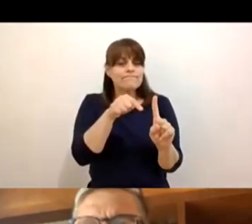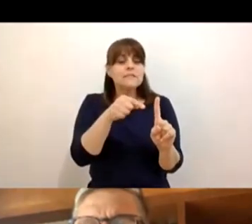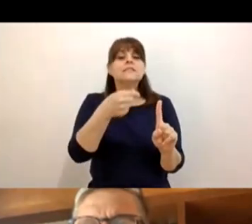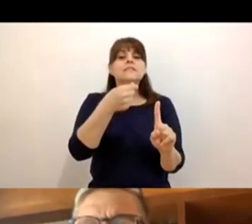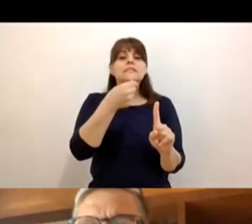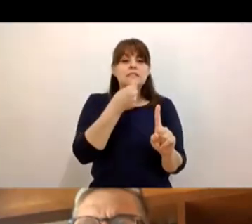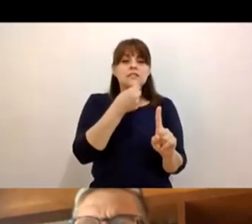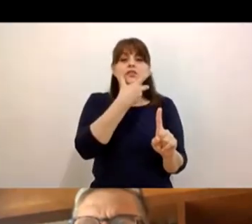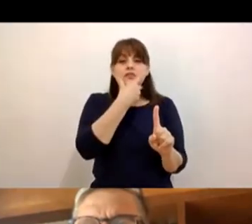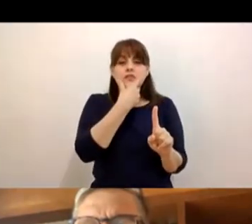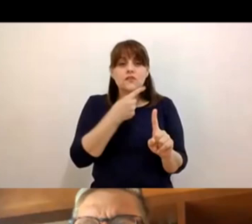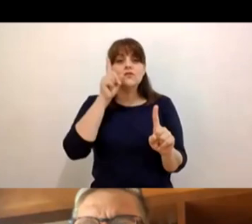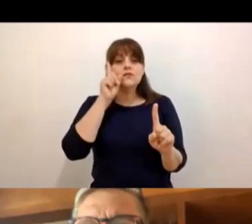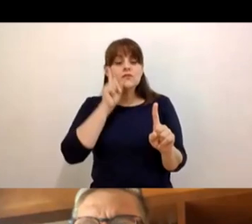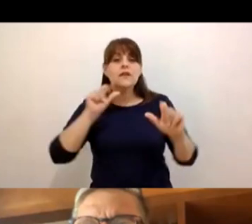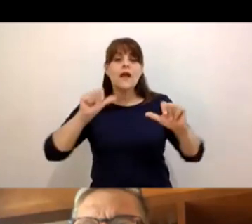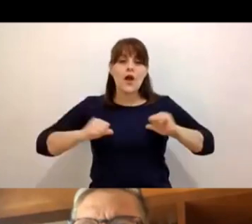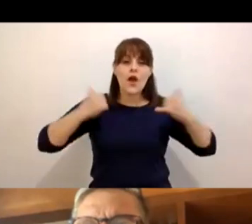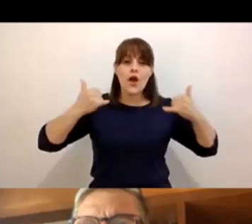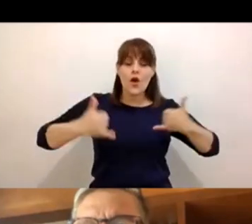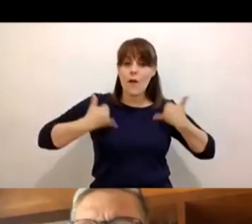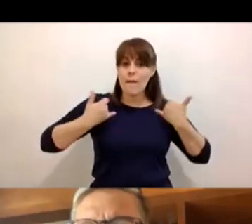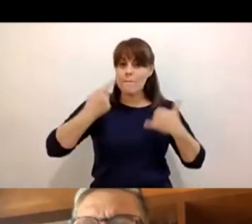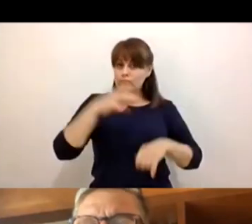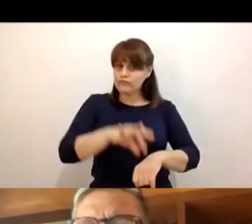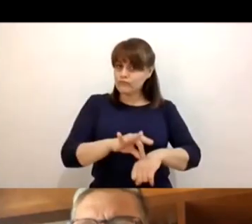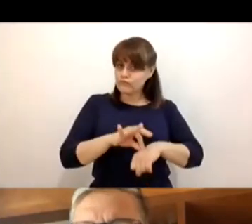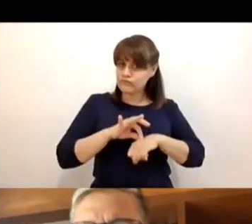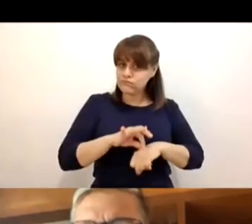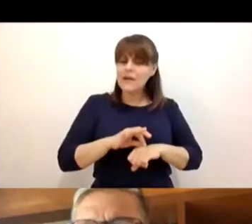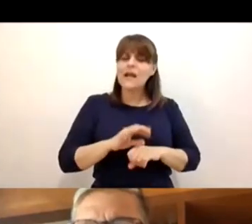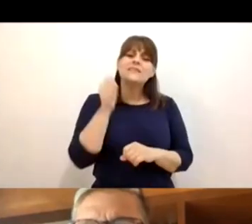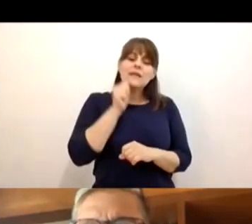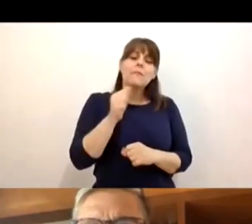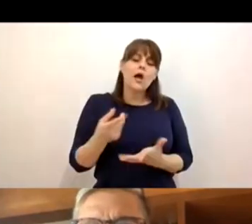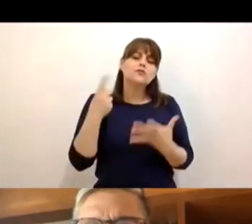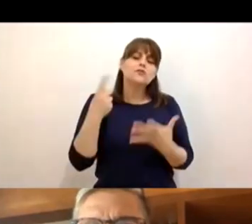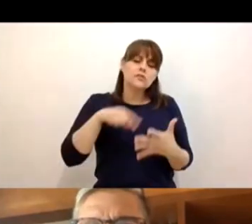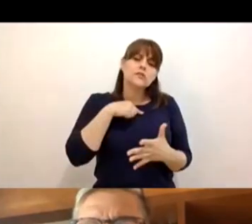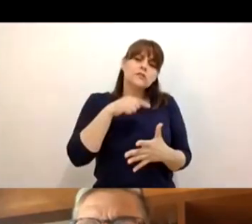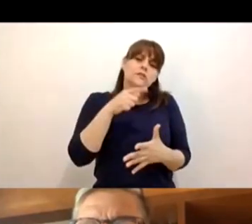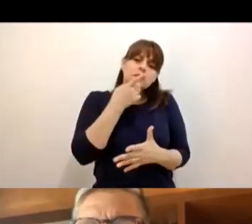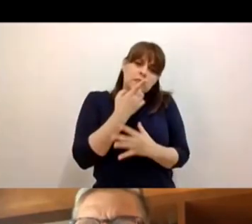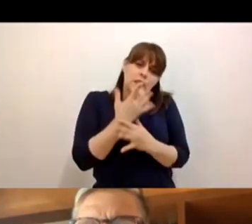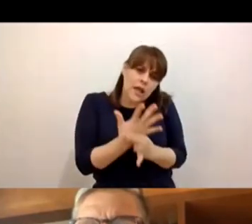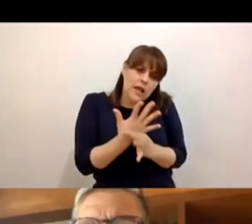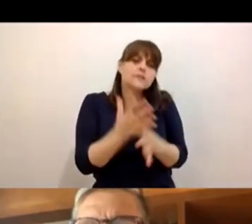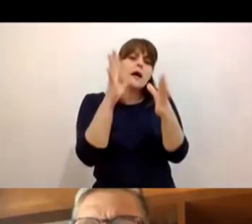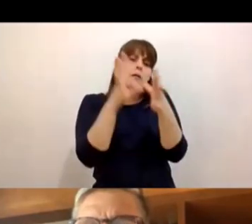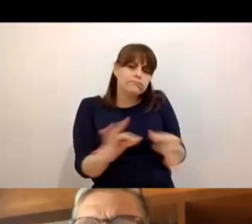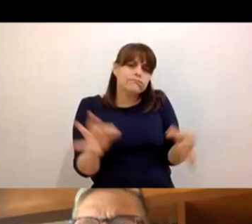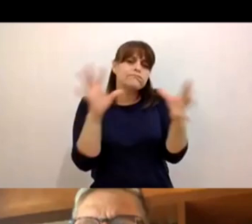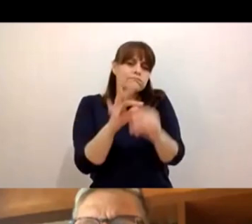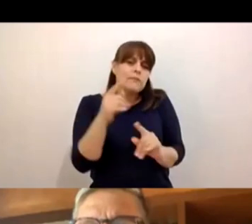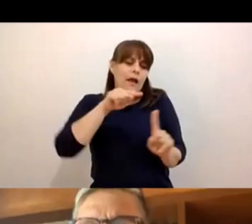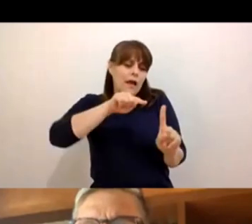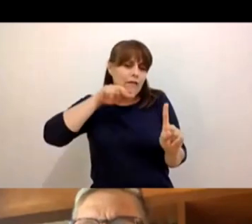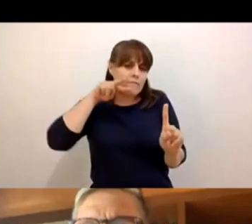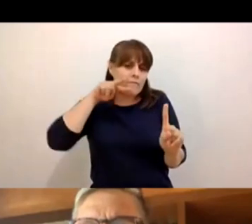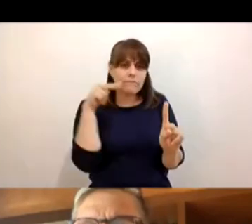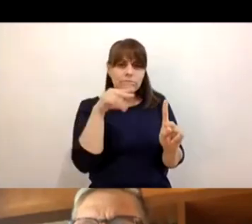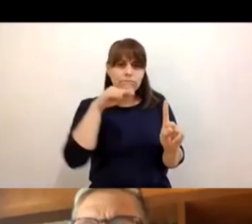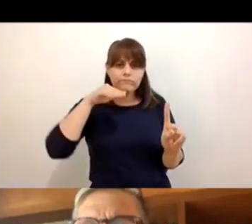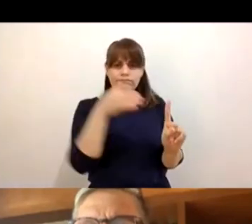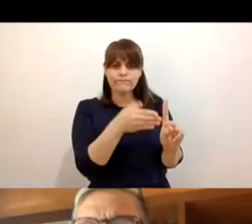hechos. En discursos muchas veces. En las leyes apenas, cuando